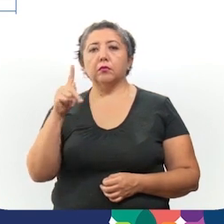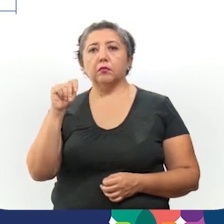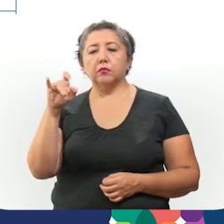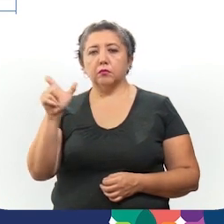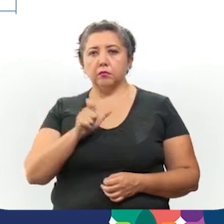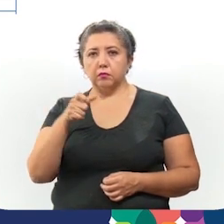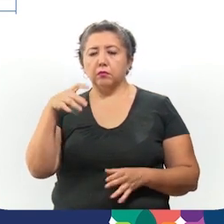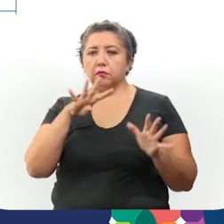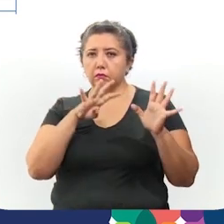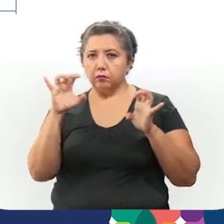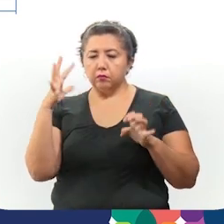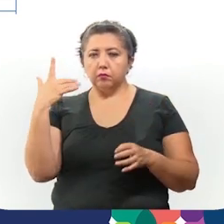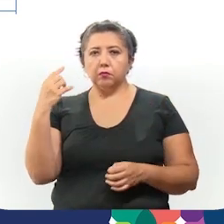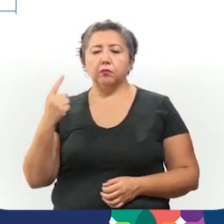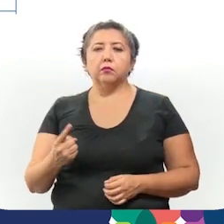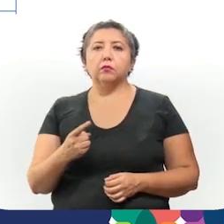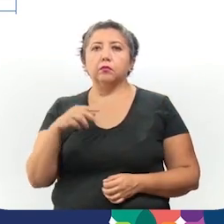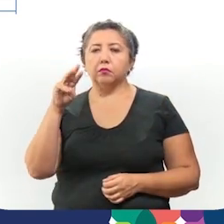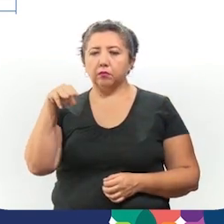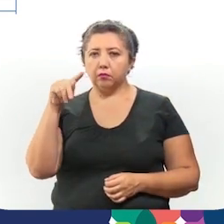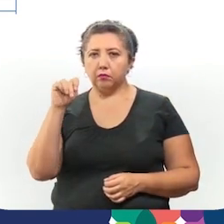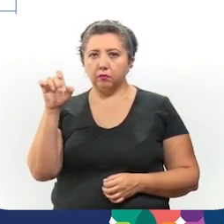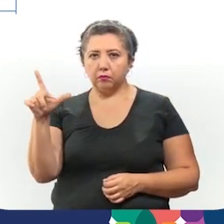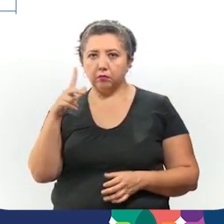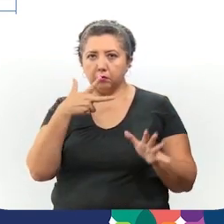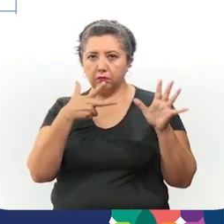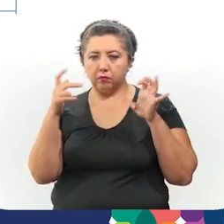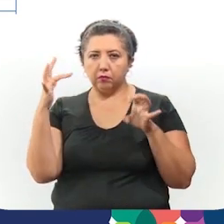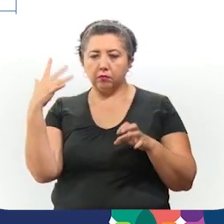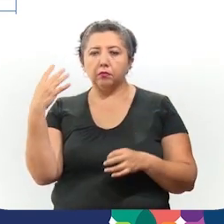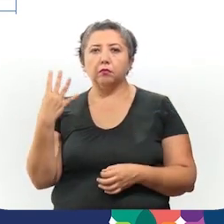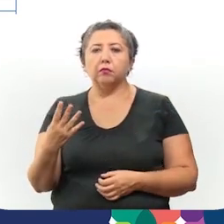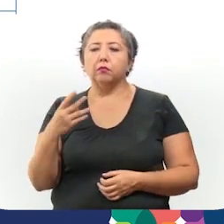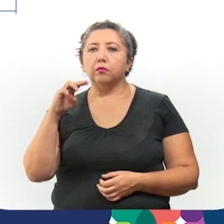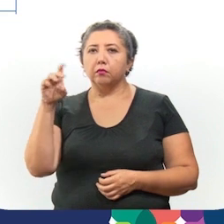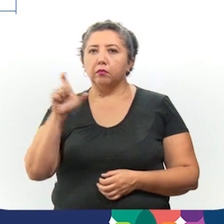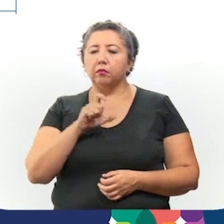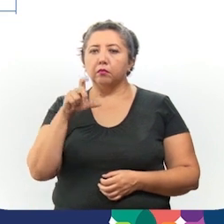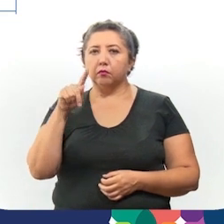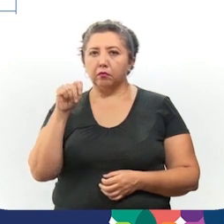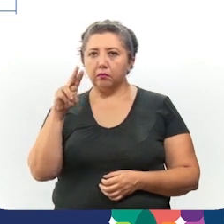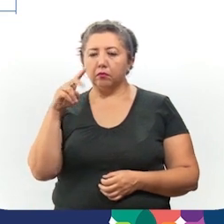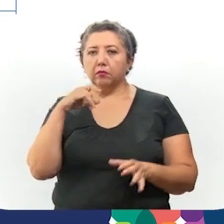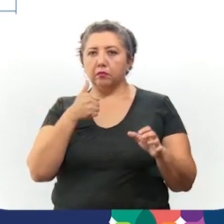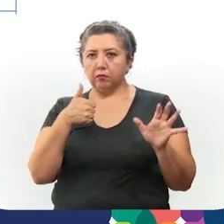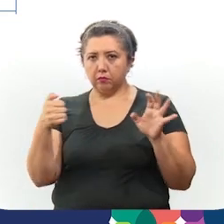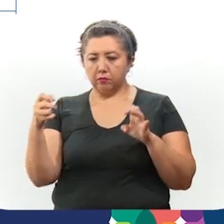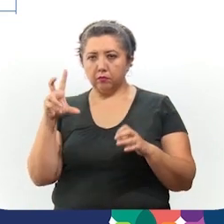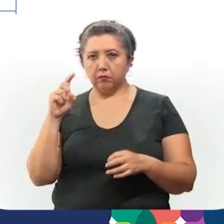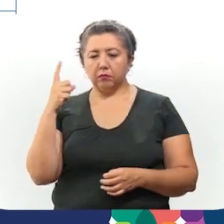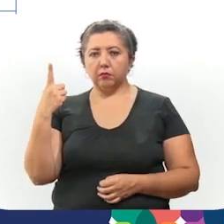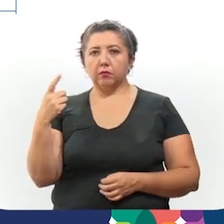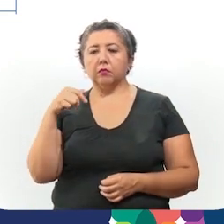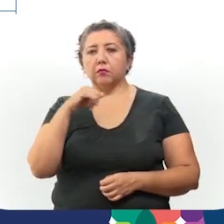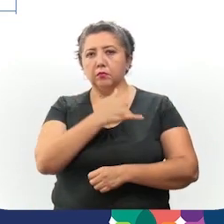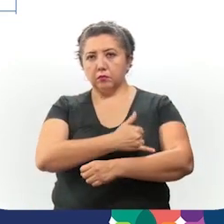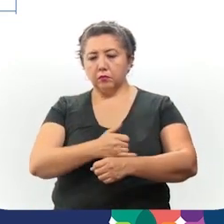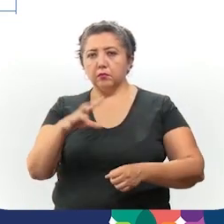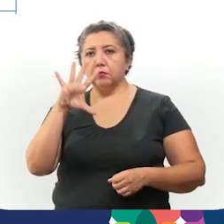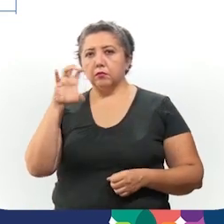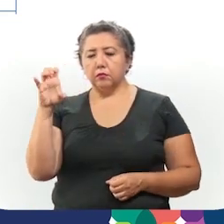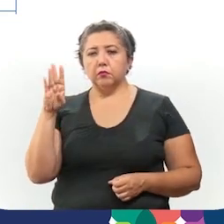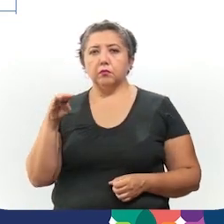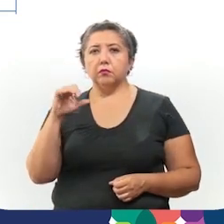Tecach, 951, Motul, 854, Mashcanú, 631, Isamal, 590,